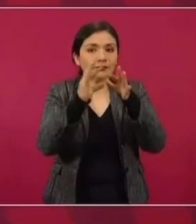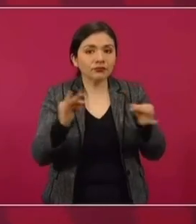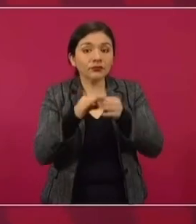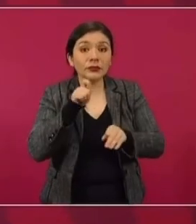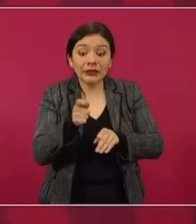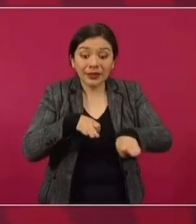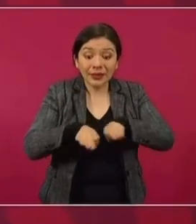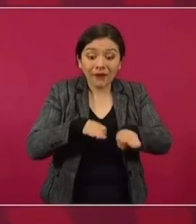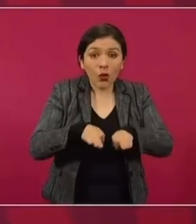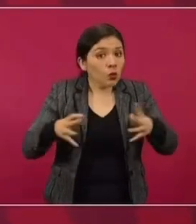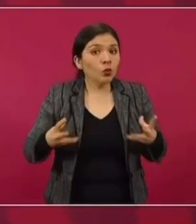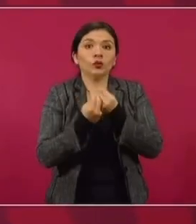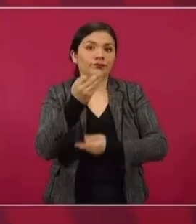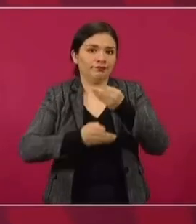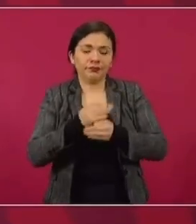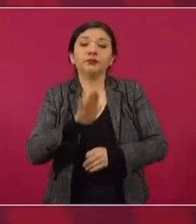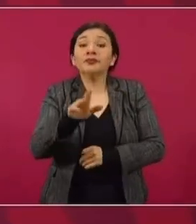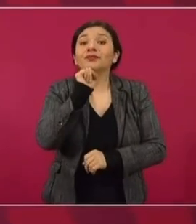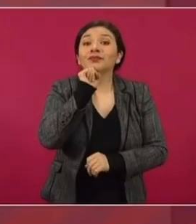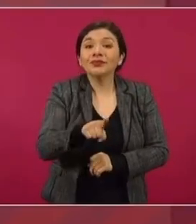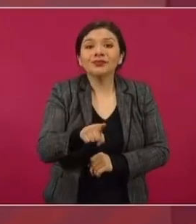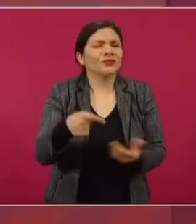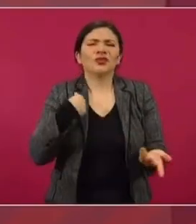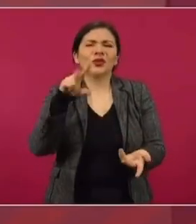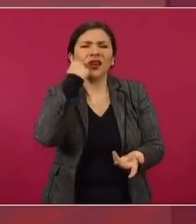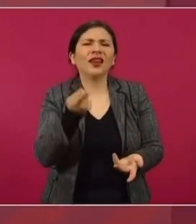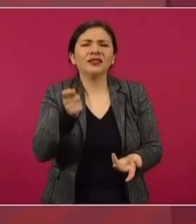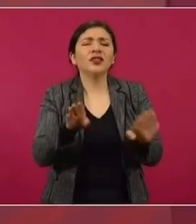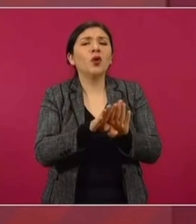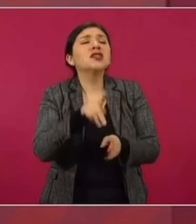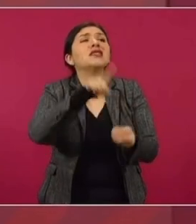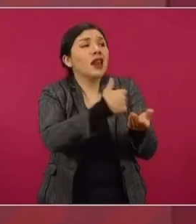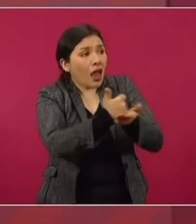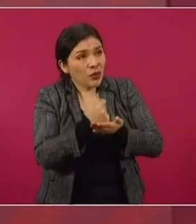estamos trabajando de manera conjunta. Y además, no queremos intermediarios.